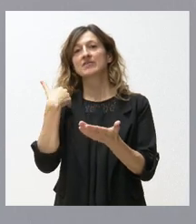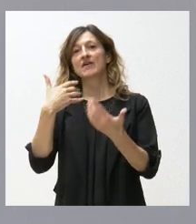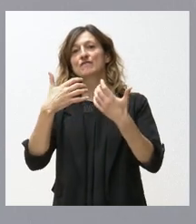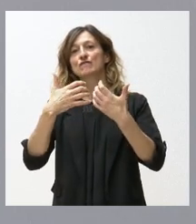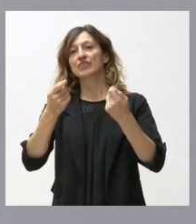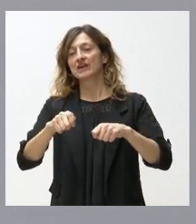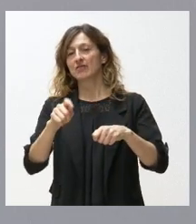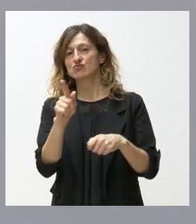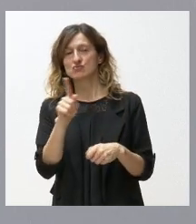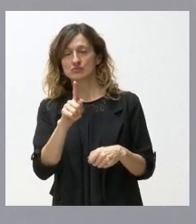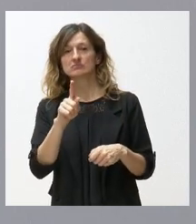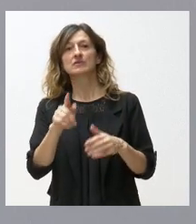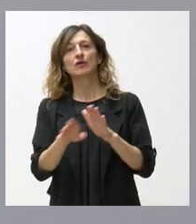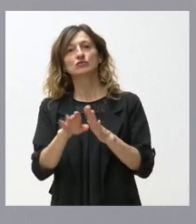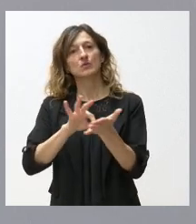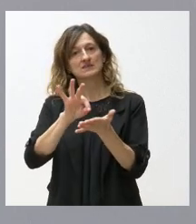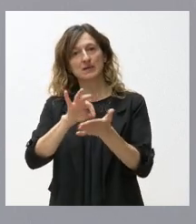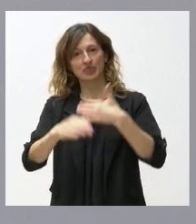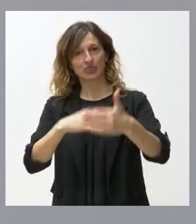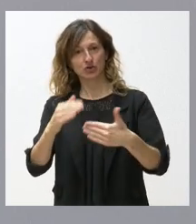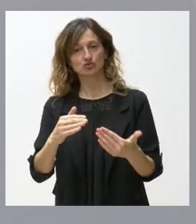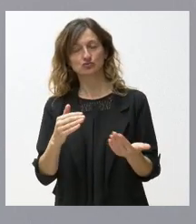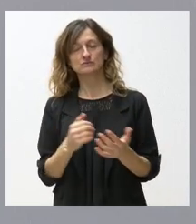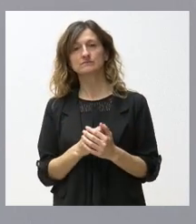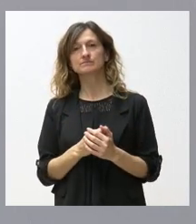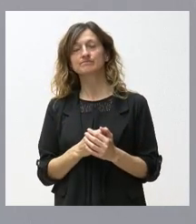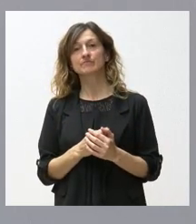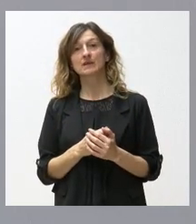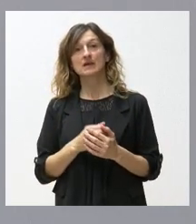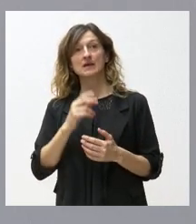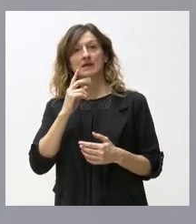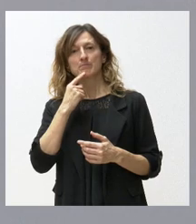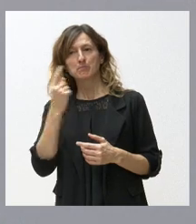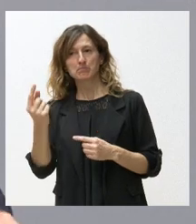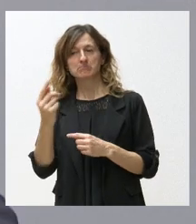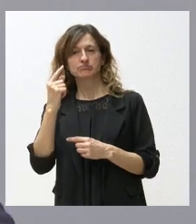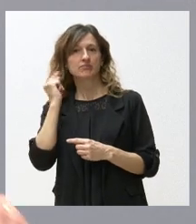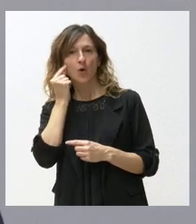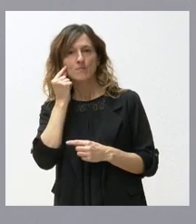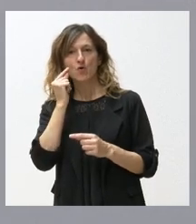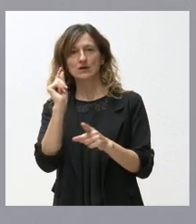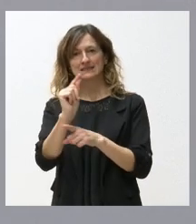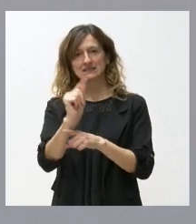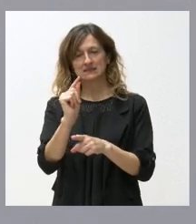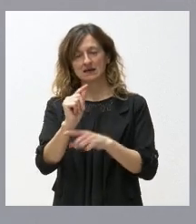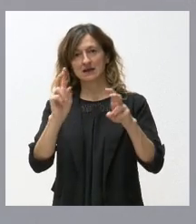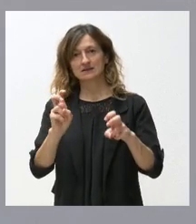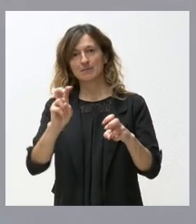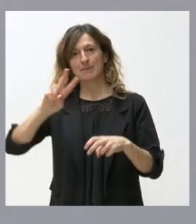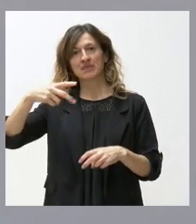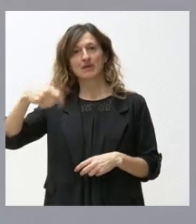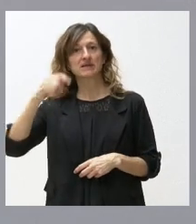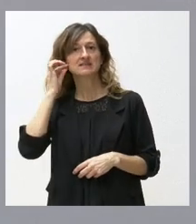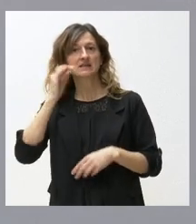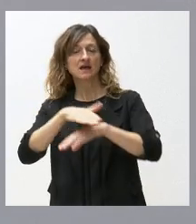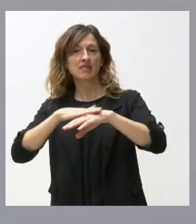SERLA siguió prestando sus servicios y, a pesar de que vimos algunas críticas, incluso por parte de alguna vicepresidenta del Gobierno